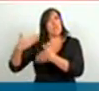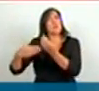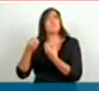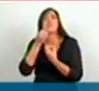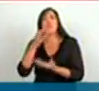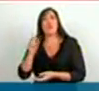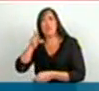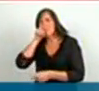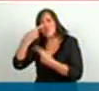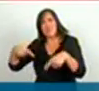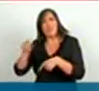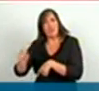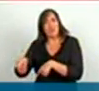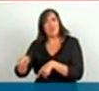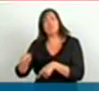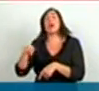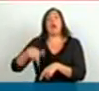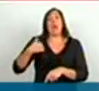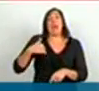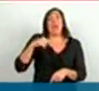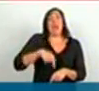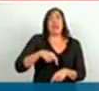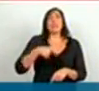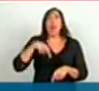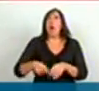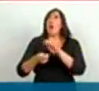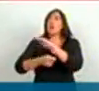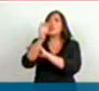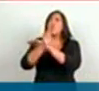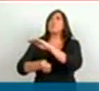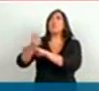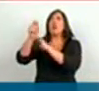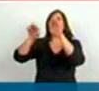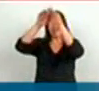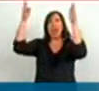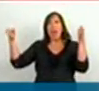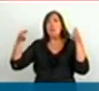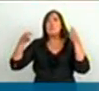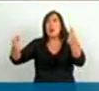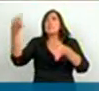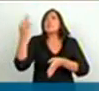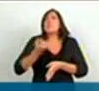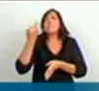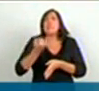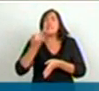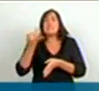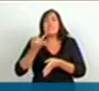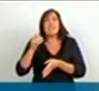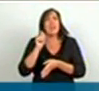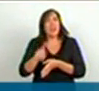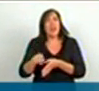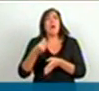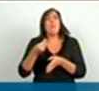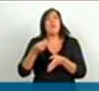hemos creado en este país y estamos exportando los galpones especiales en los cuales